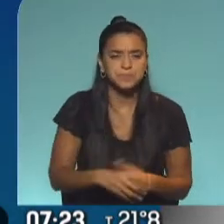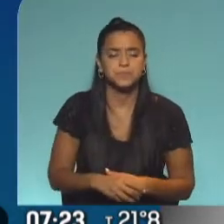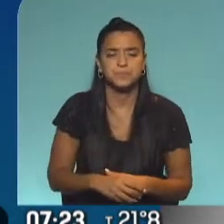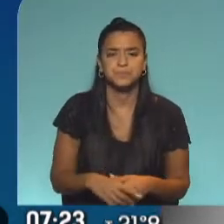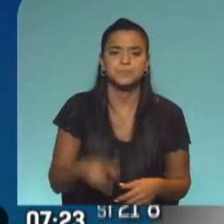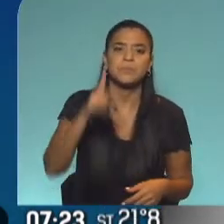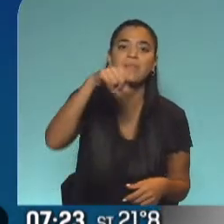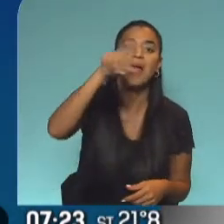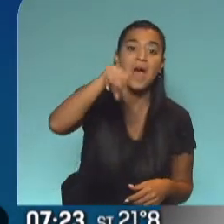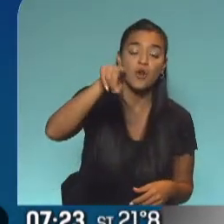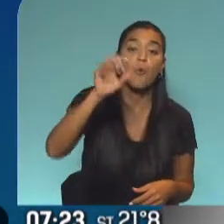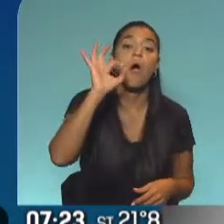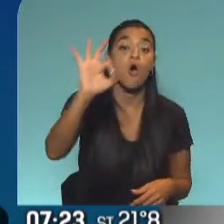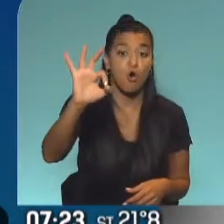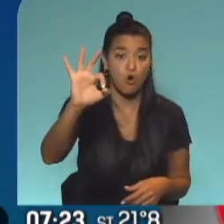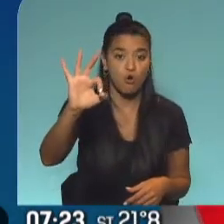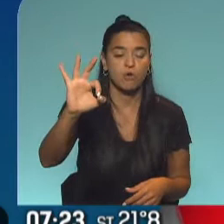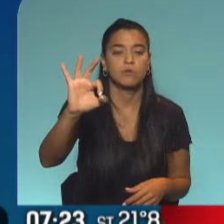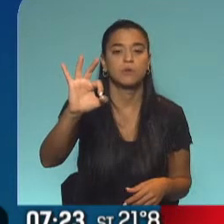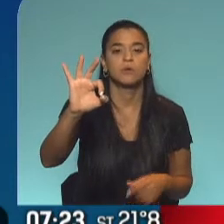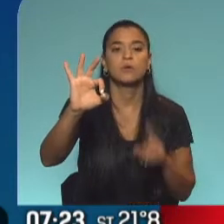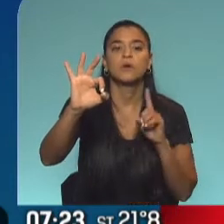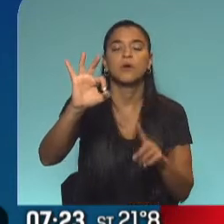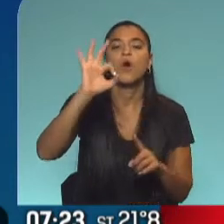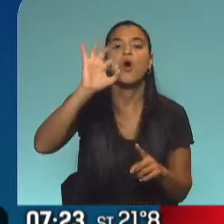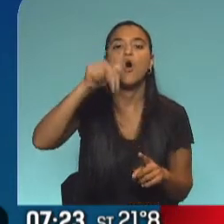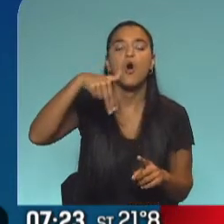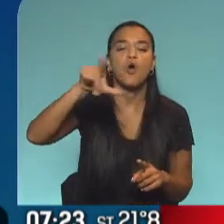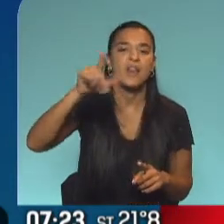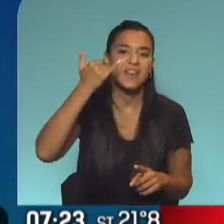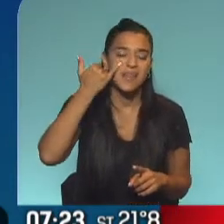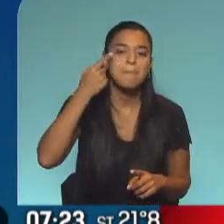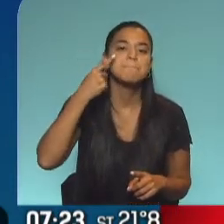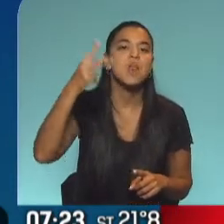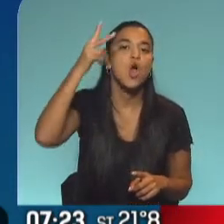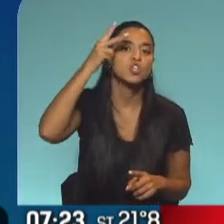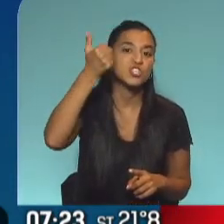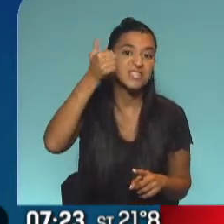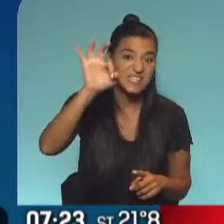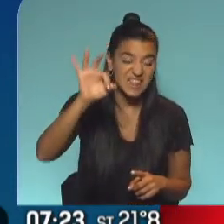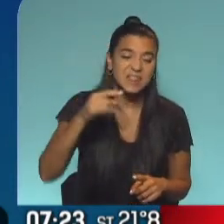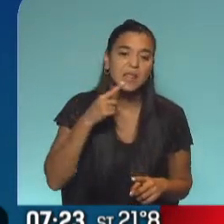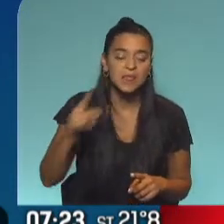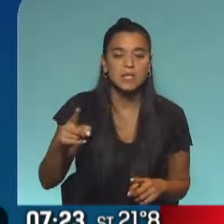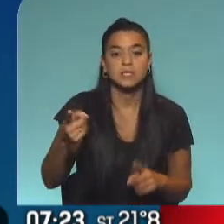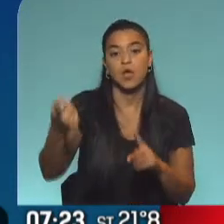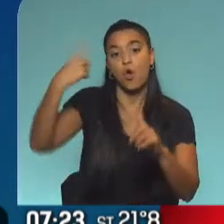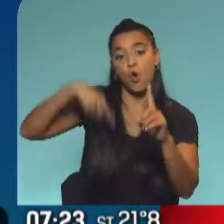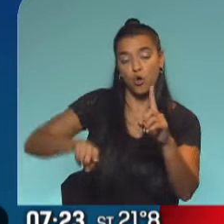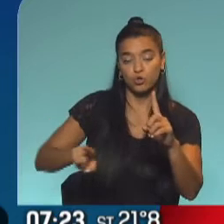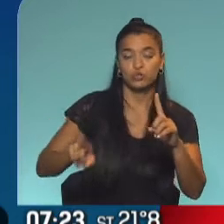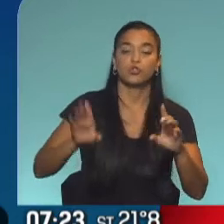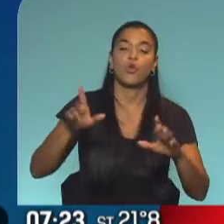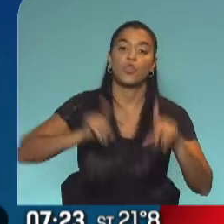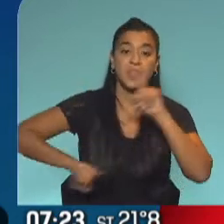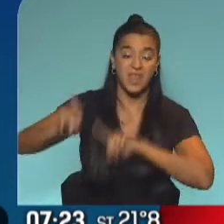arroba, o ese arroba es Only4Men1860, le decía a su interlocutor, el dirigente de la